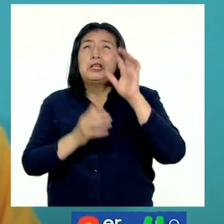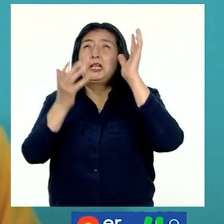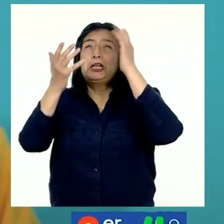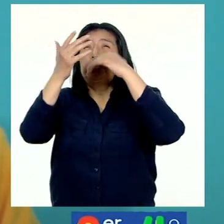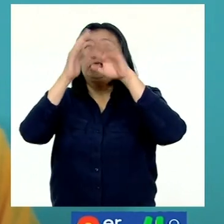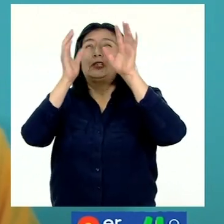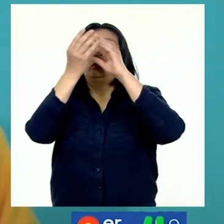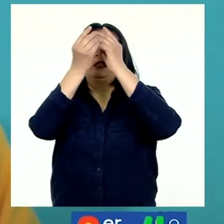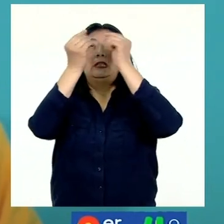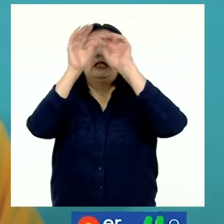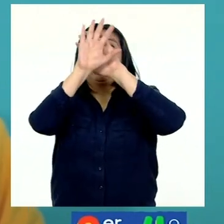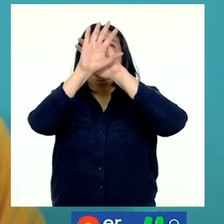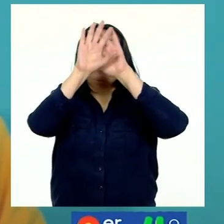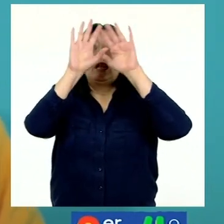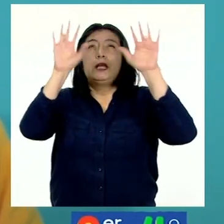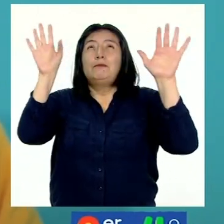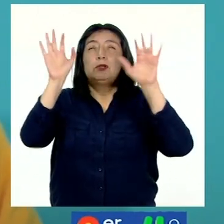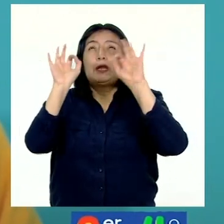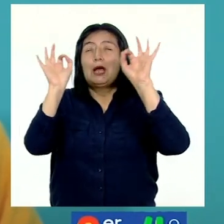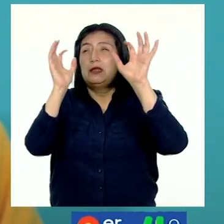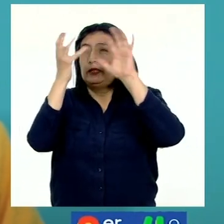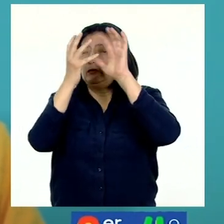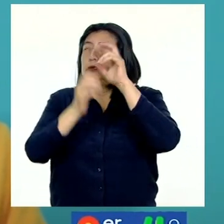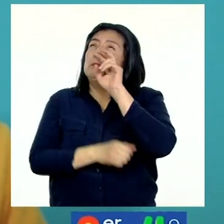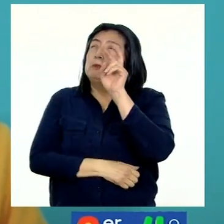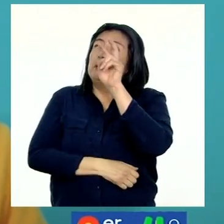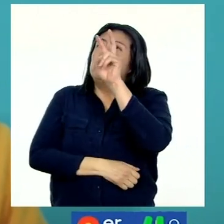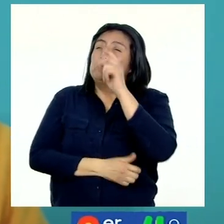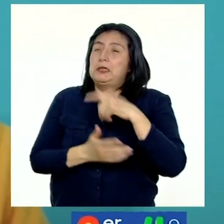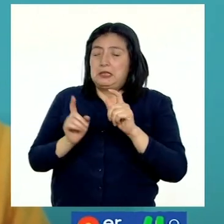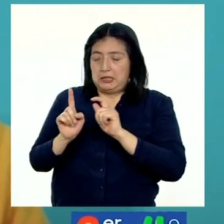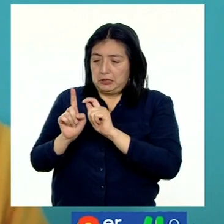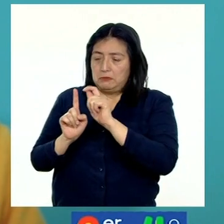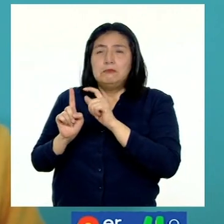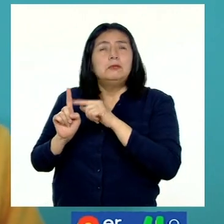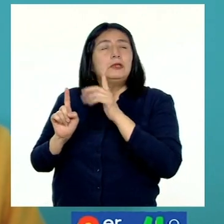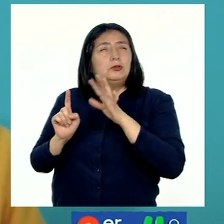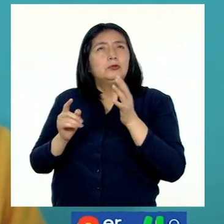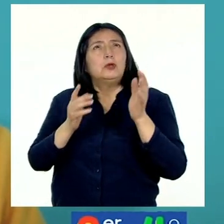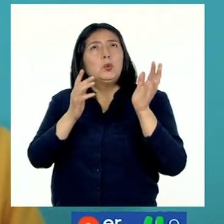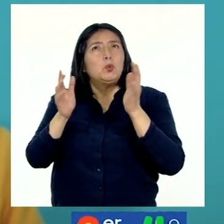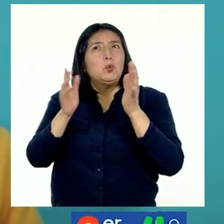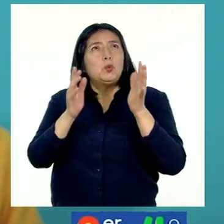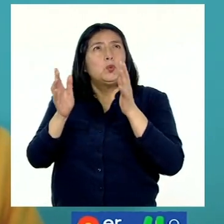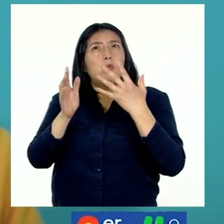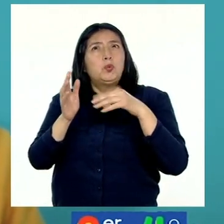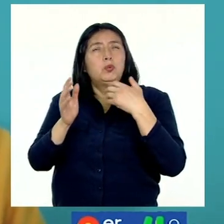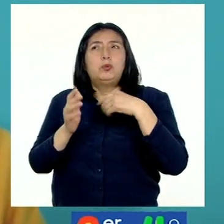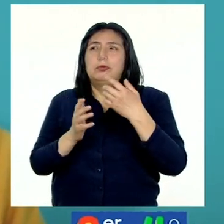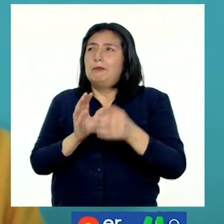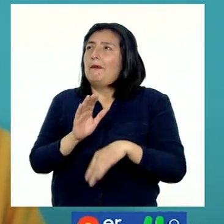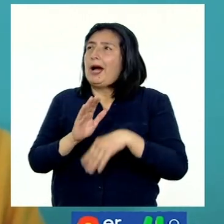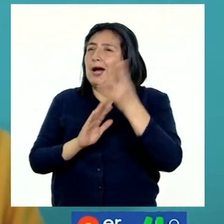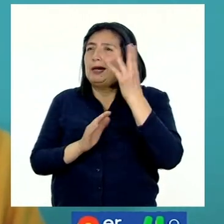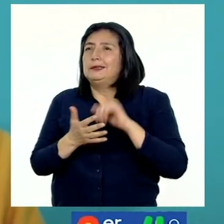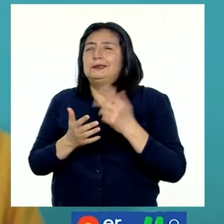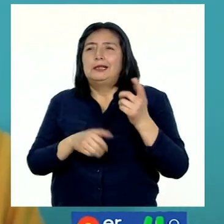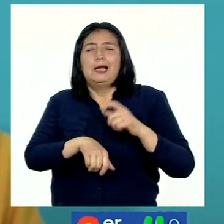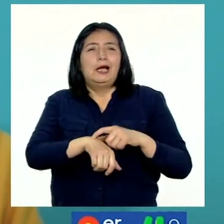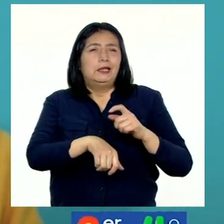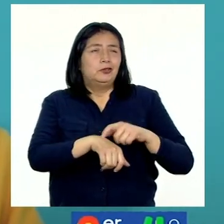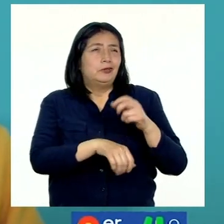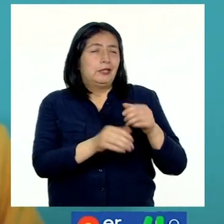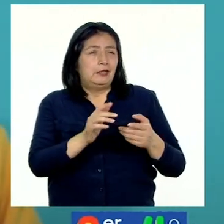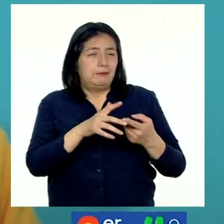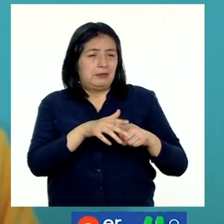cielo está despejado, observarán que la temperatura del aire incrementa bastante, especialmente a partir de